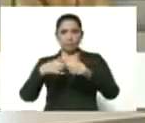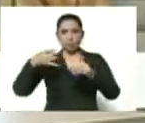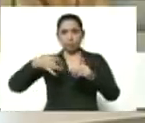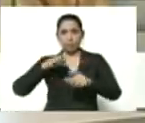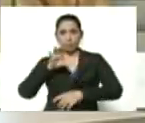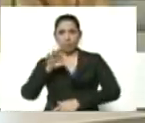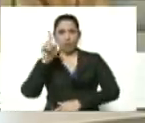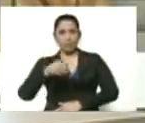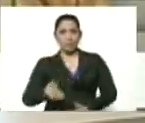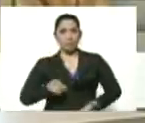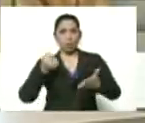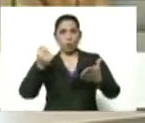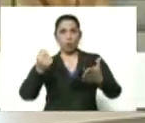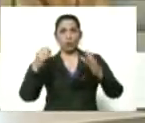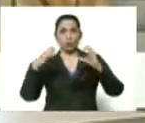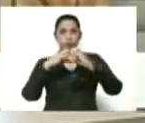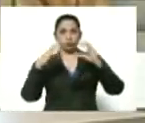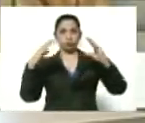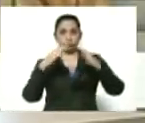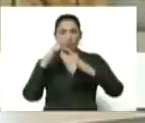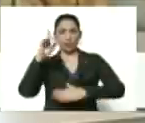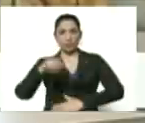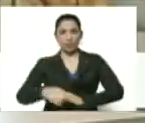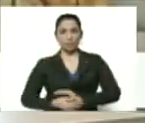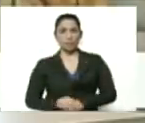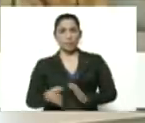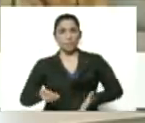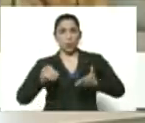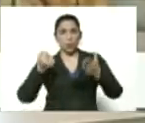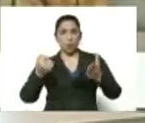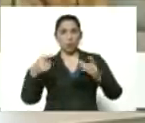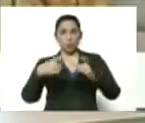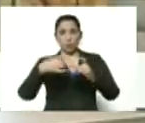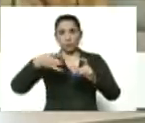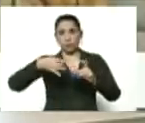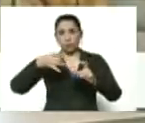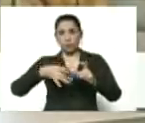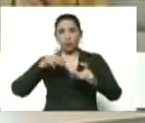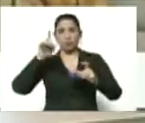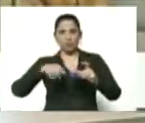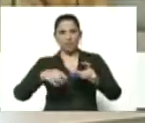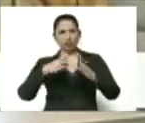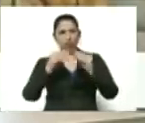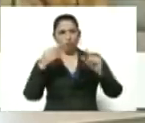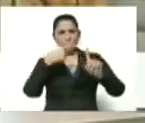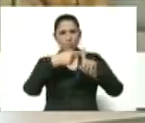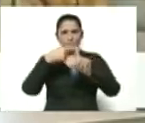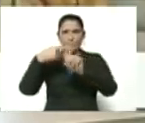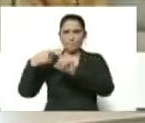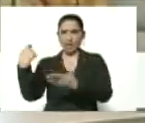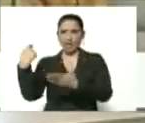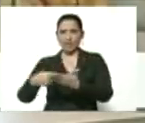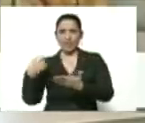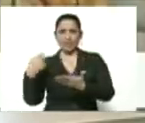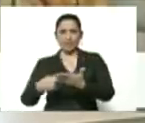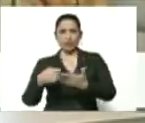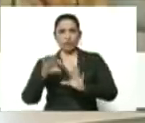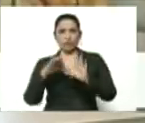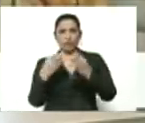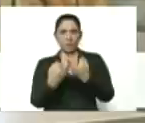y los bonos de hogares de la patria, los bonos del carnet de la patria y todo esto va sumando al ingreso familiar,